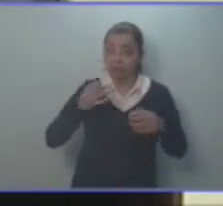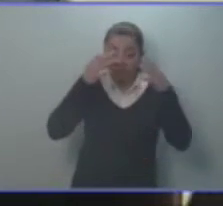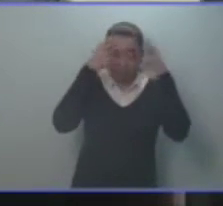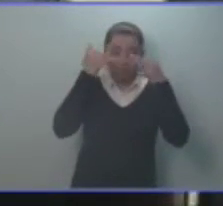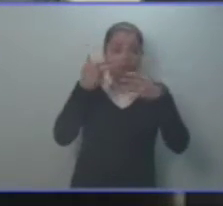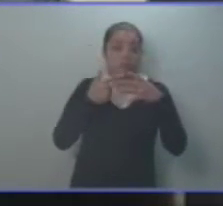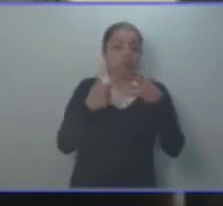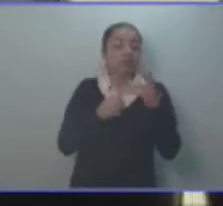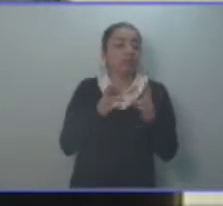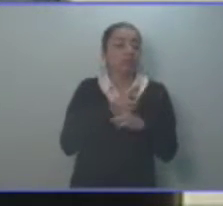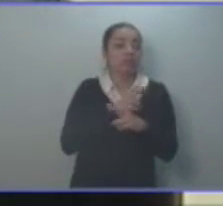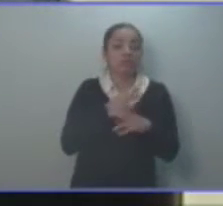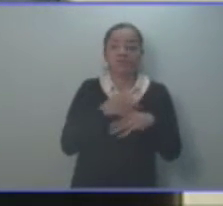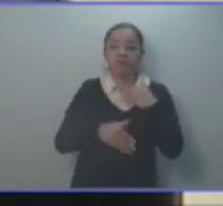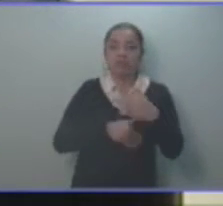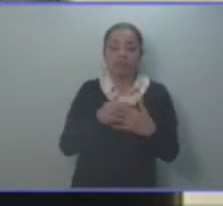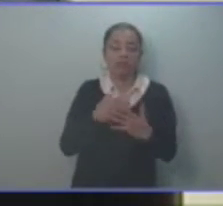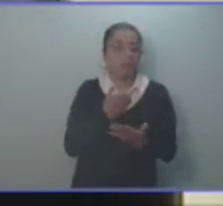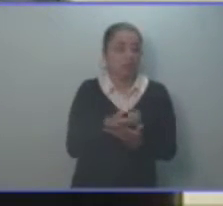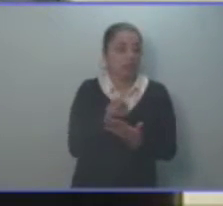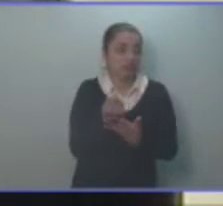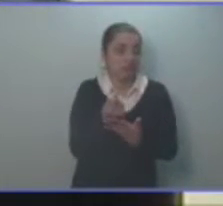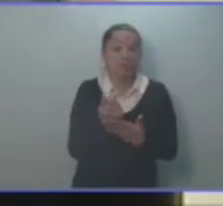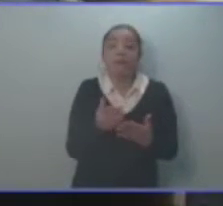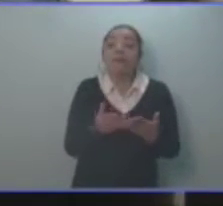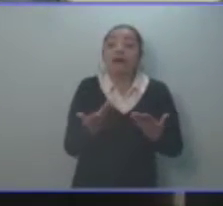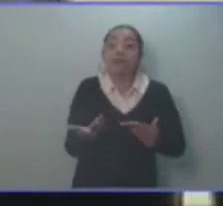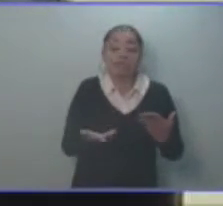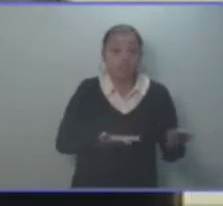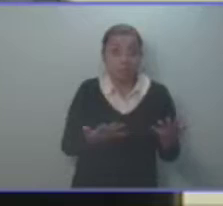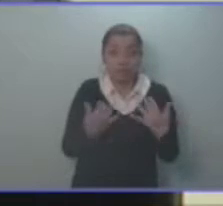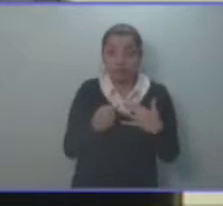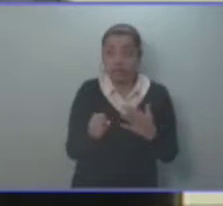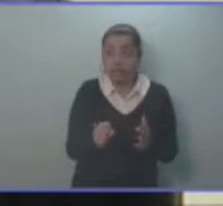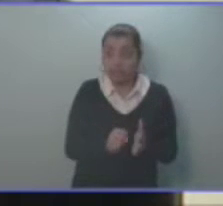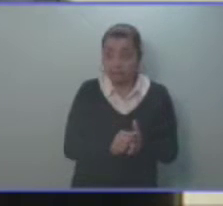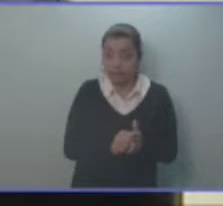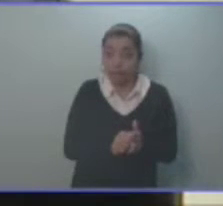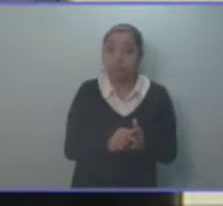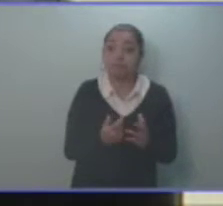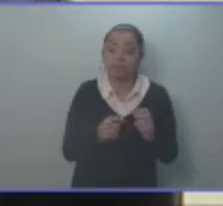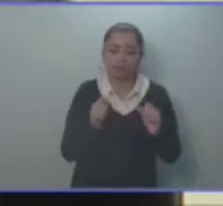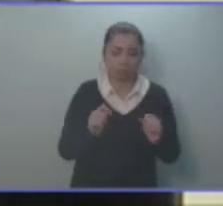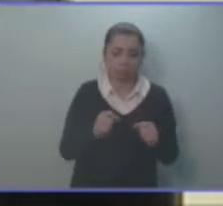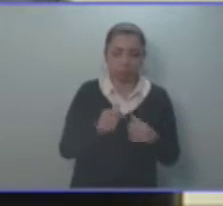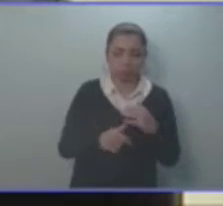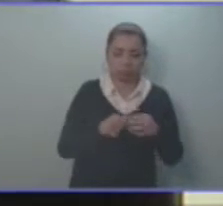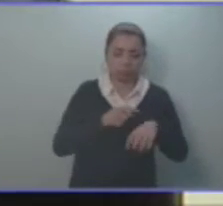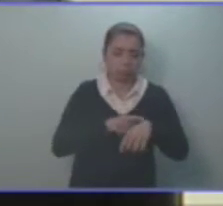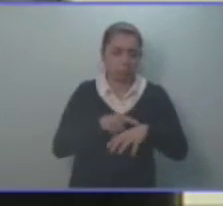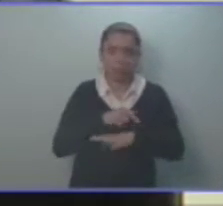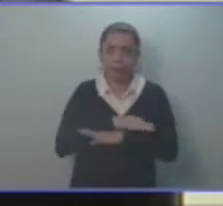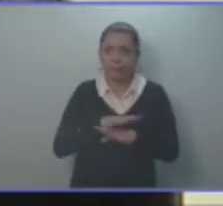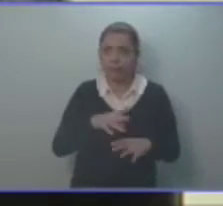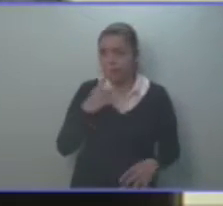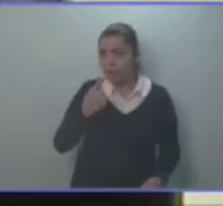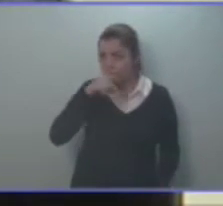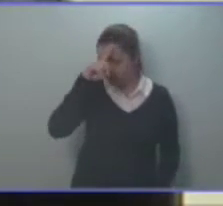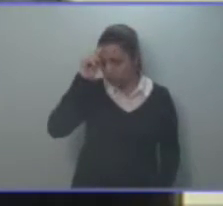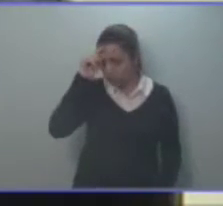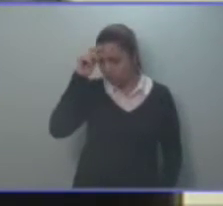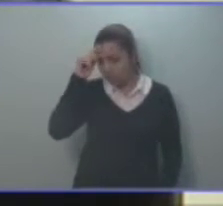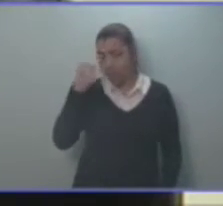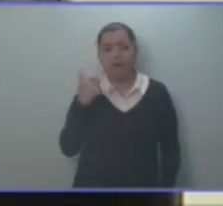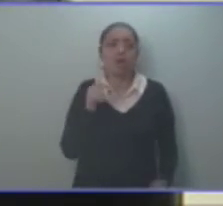transitoria de compensación económica por servicios prestados en el órgano legislativo con la finalidad de evacuar los términos de liquidación de las compensaciones